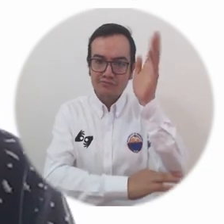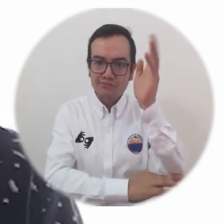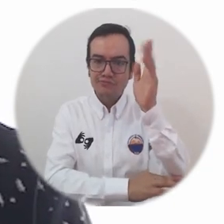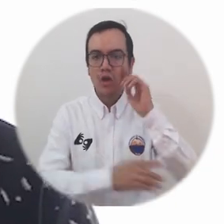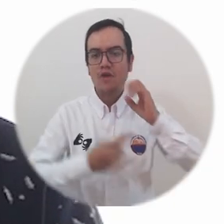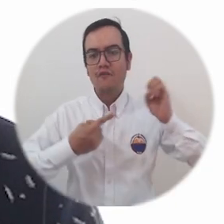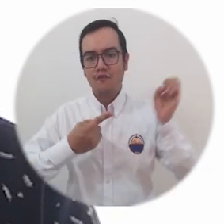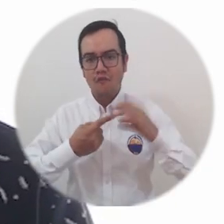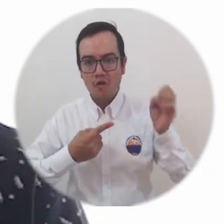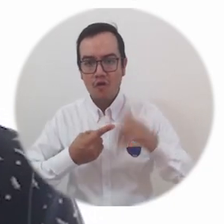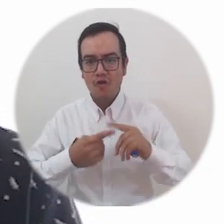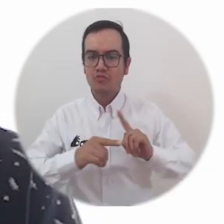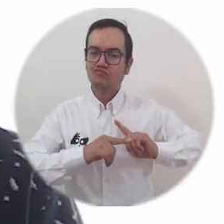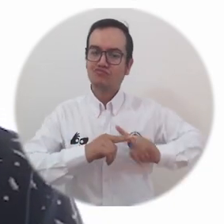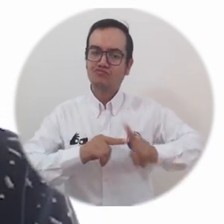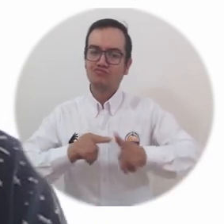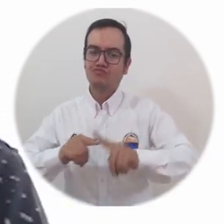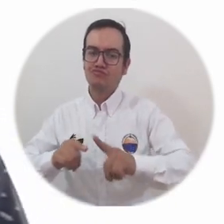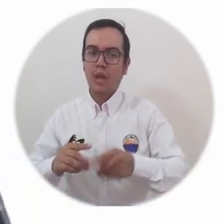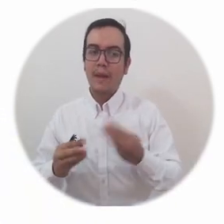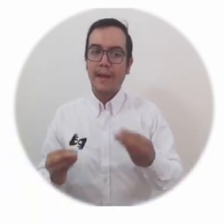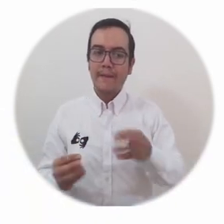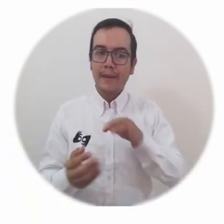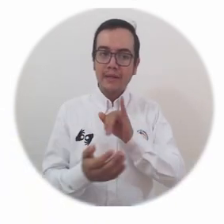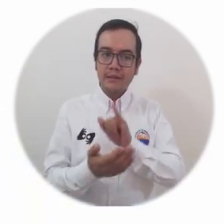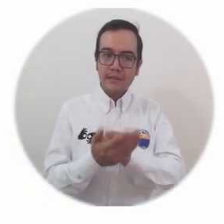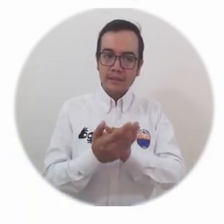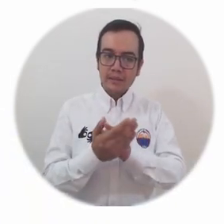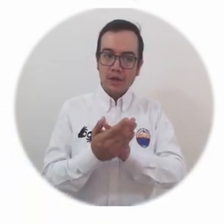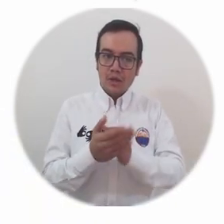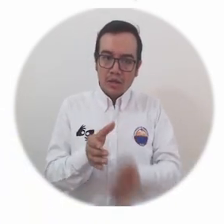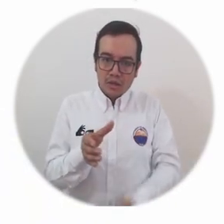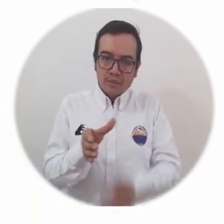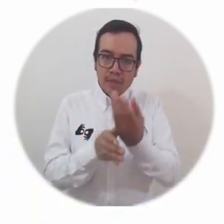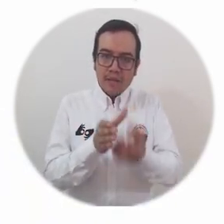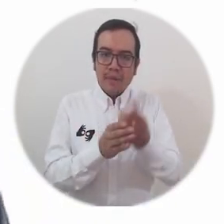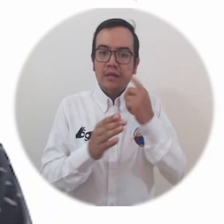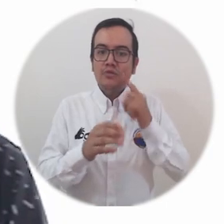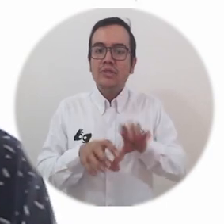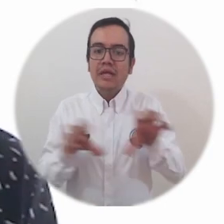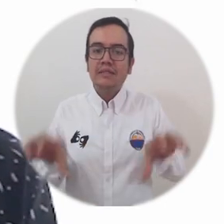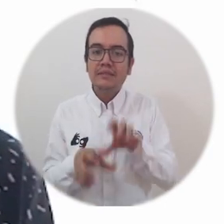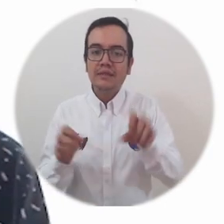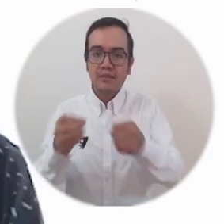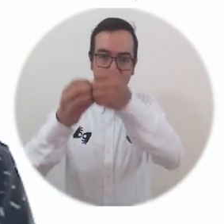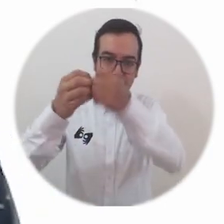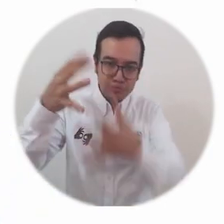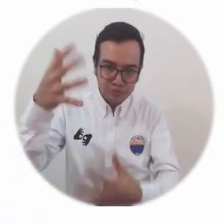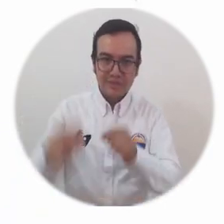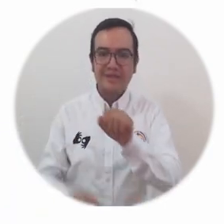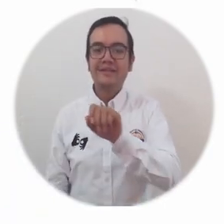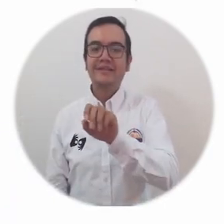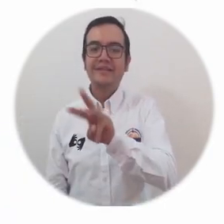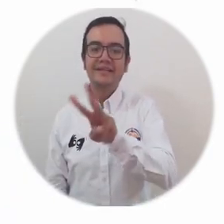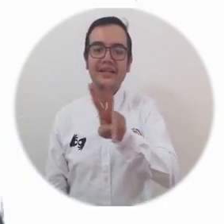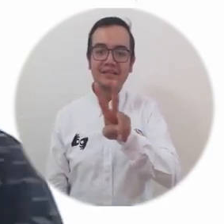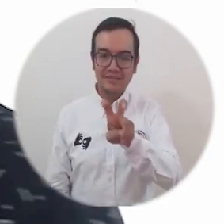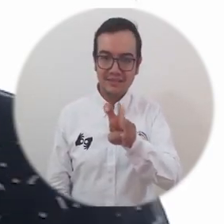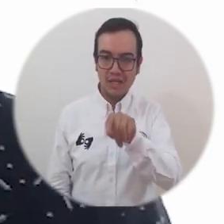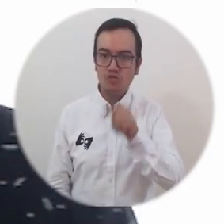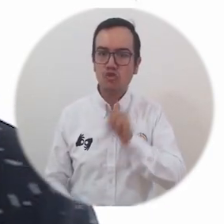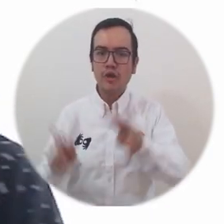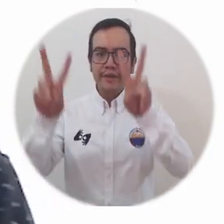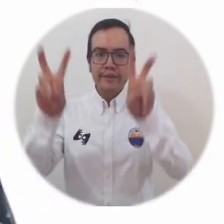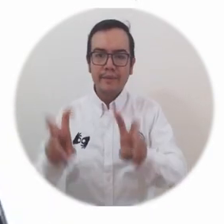foros, donde tenemos más de 37 actividades programadas en diferentes temáticas,